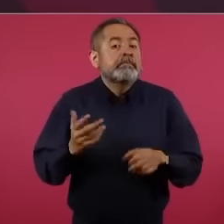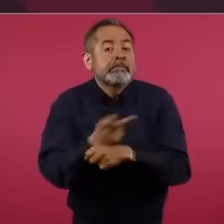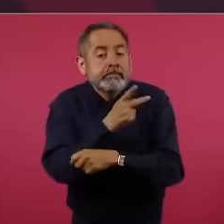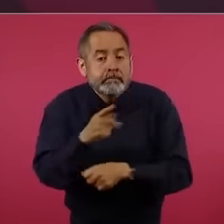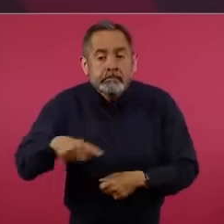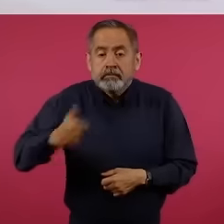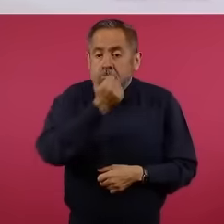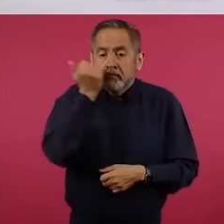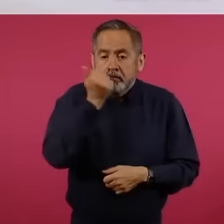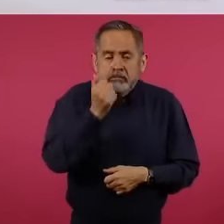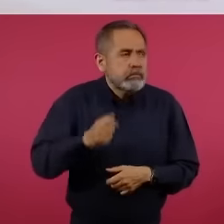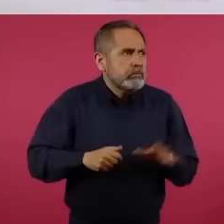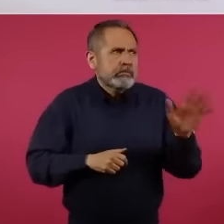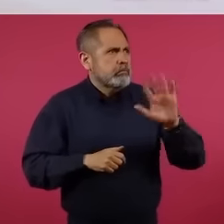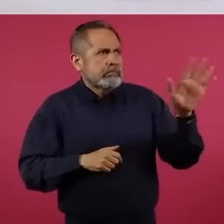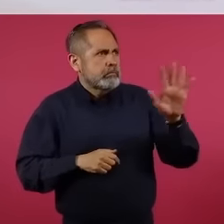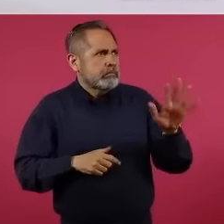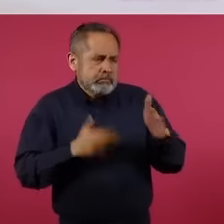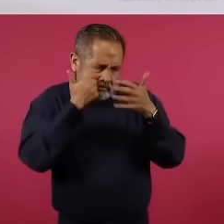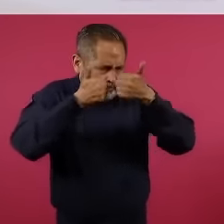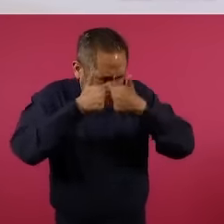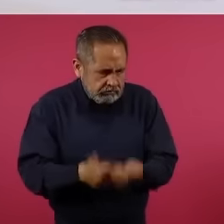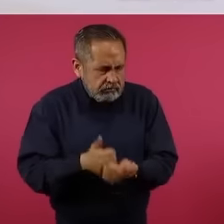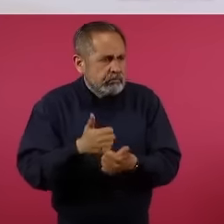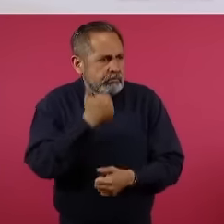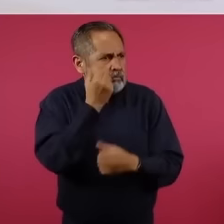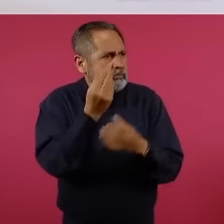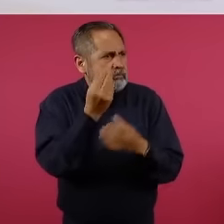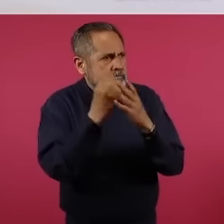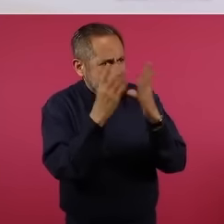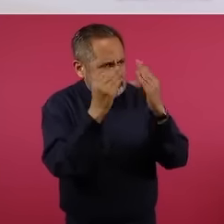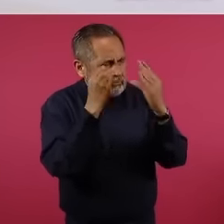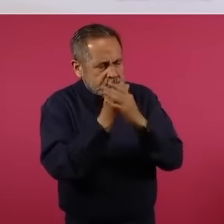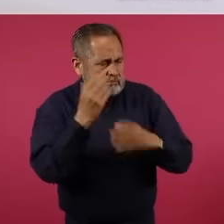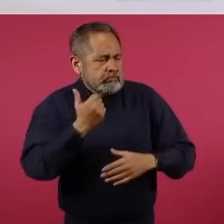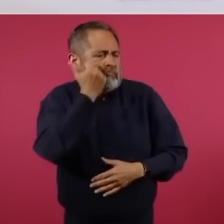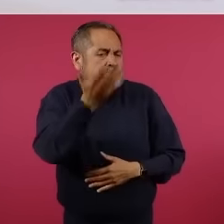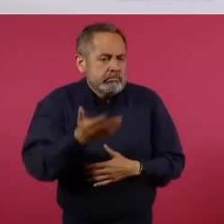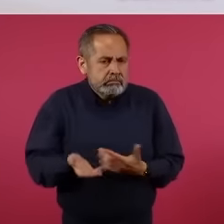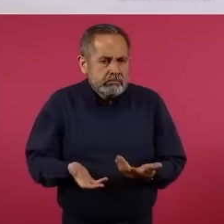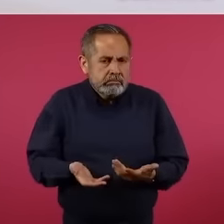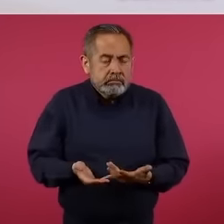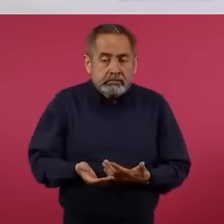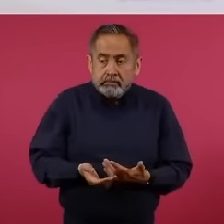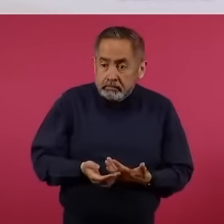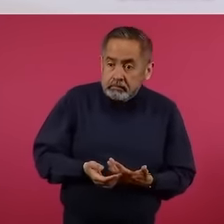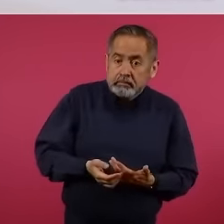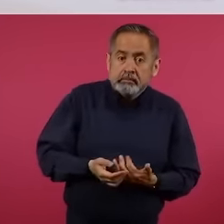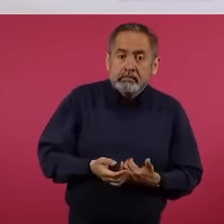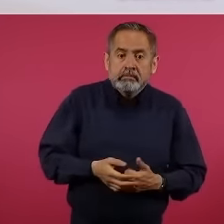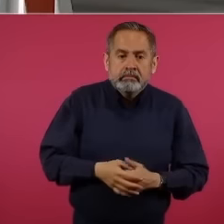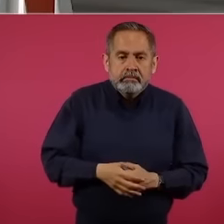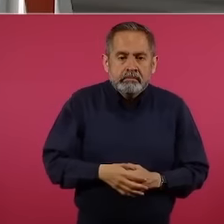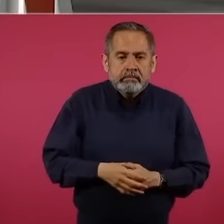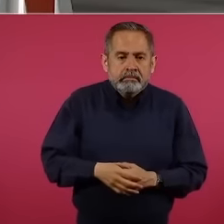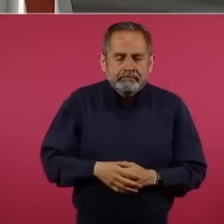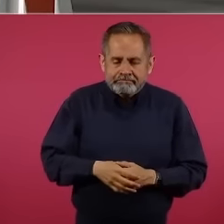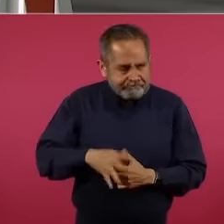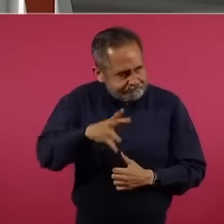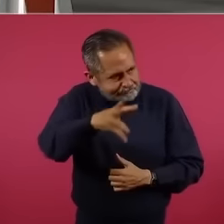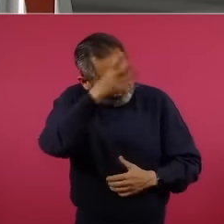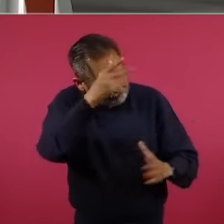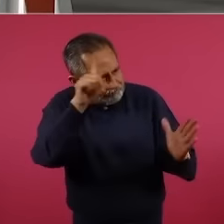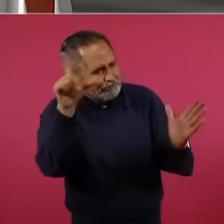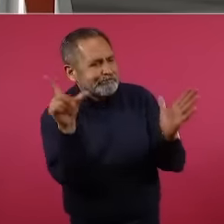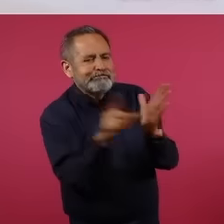queremos clase, tómala.